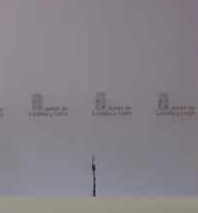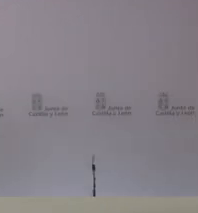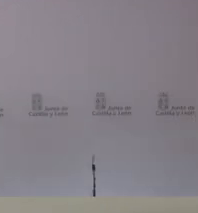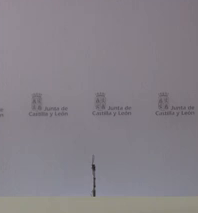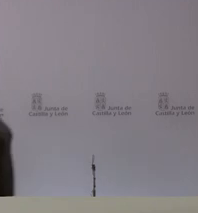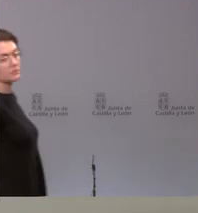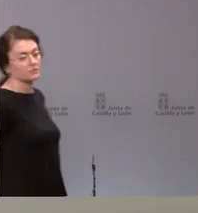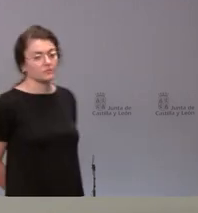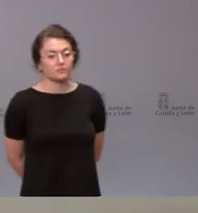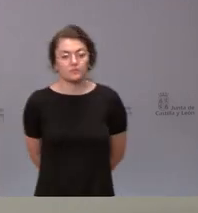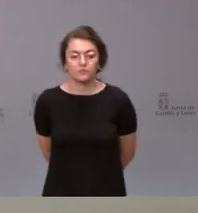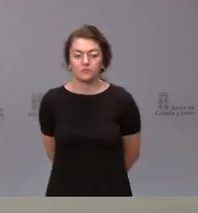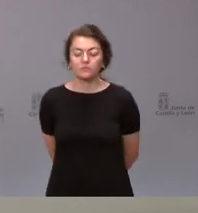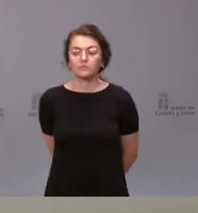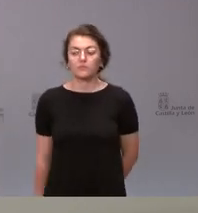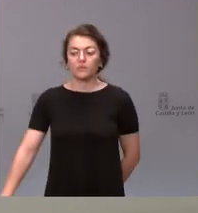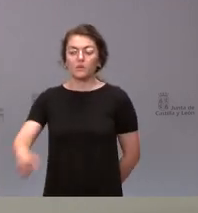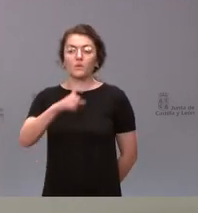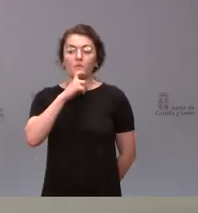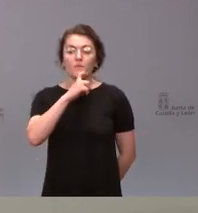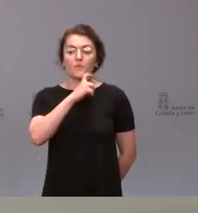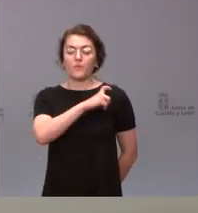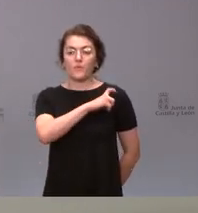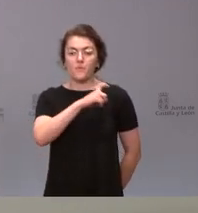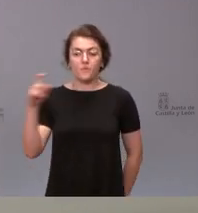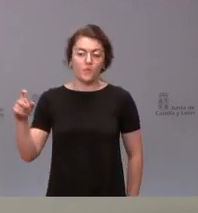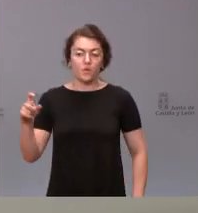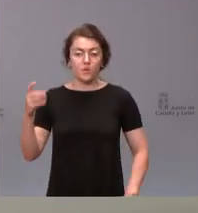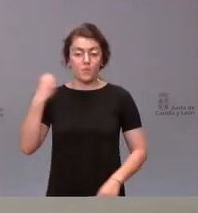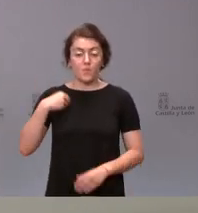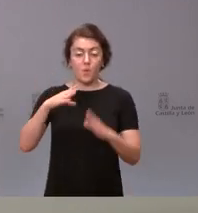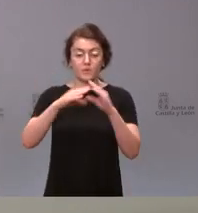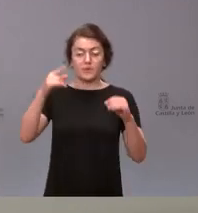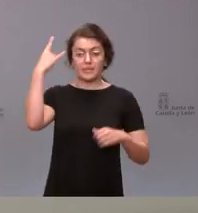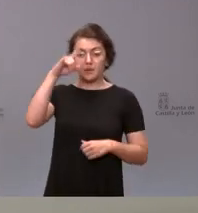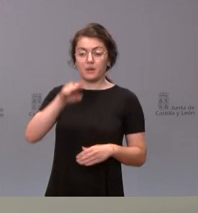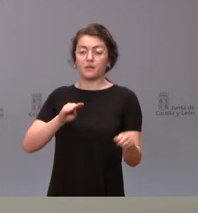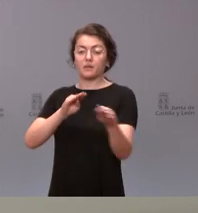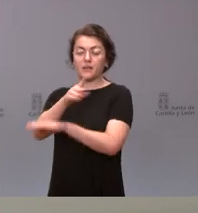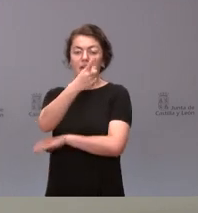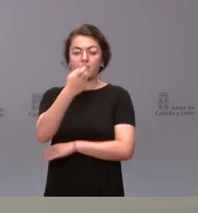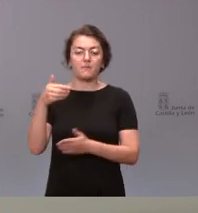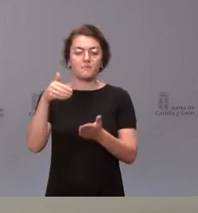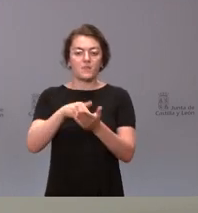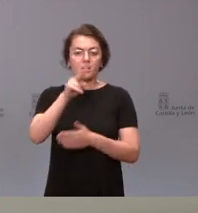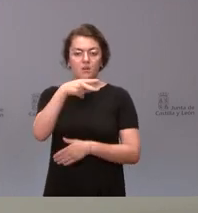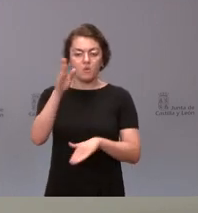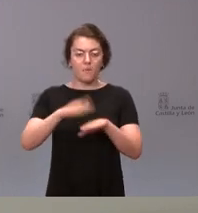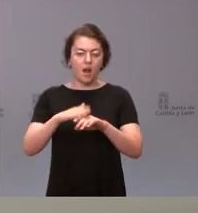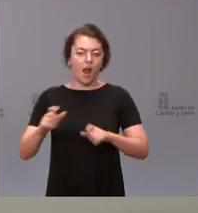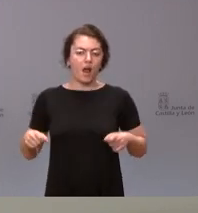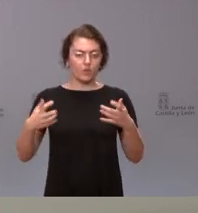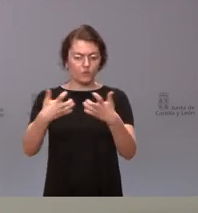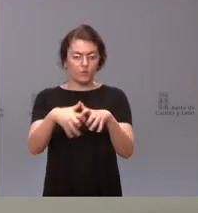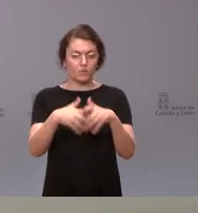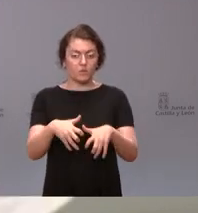de la Junta de Castilla y León, estamos hablando de la Universidad de Salamanca, un total de 100.000 euros para sus gastos de funcionamiento. Supone un incremento